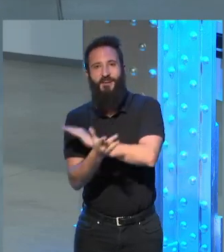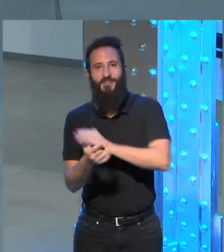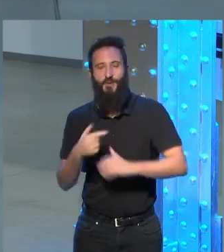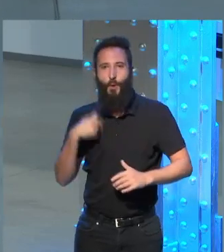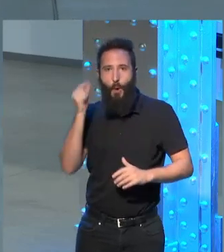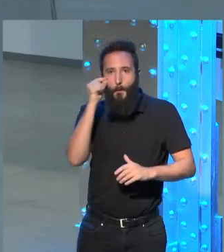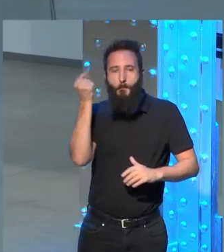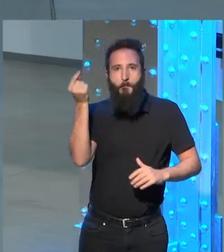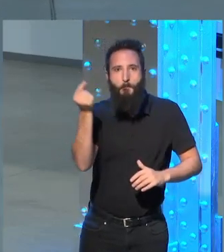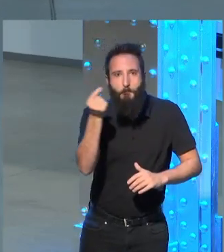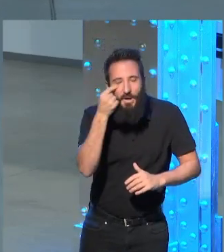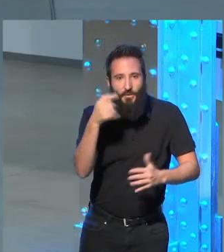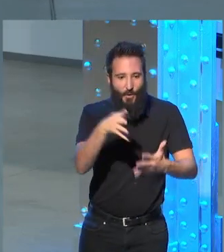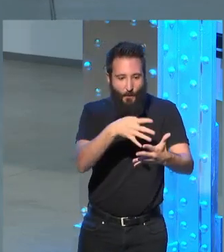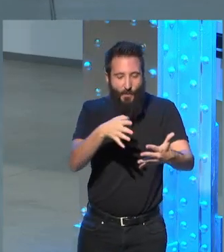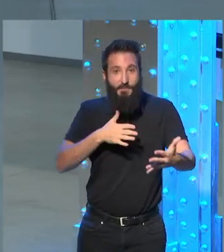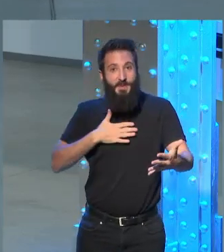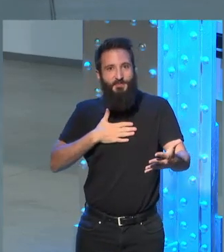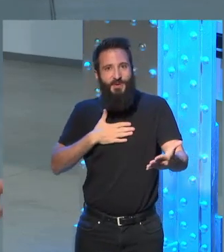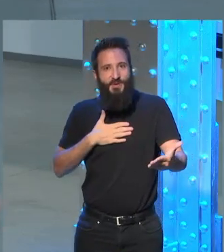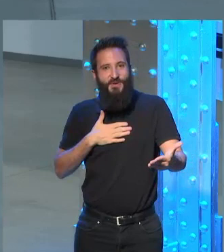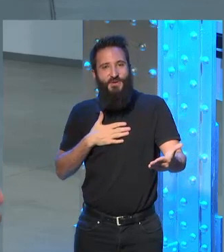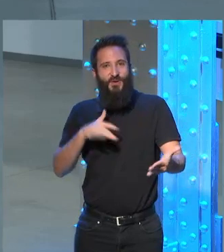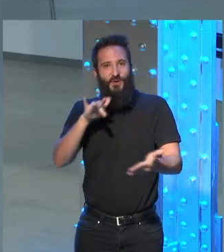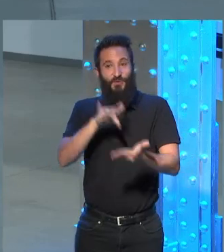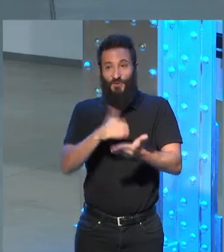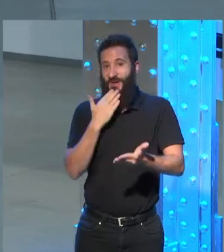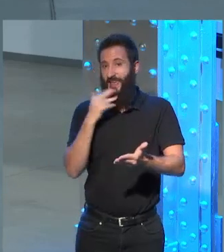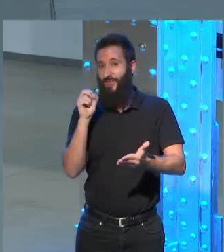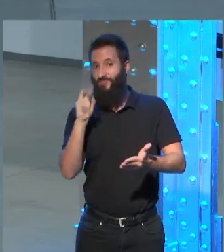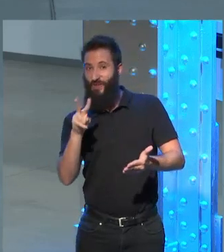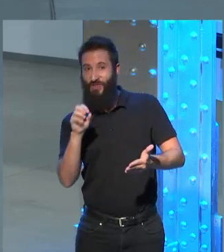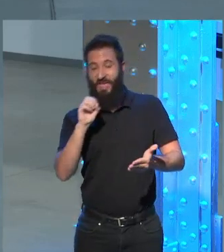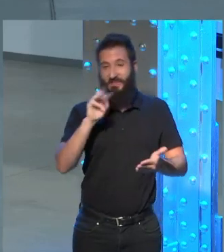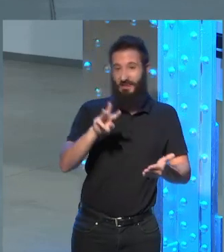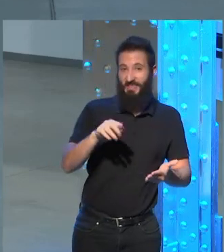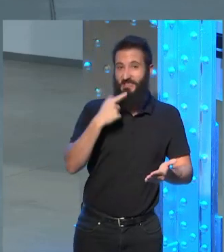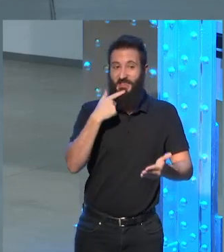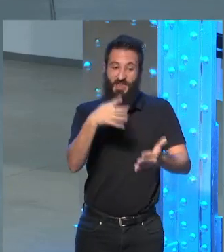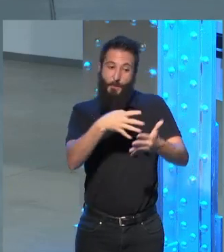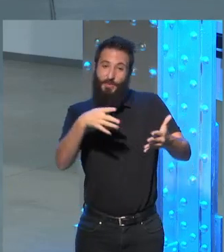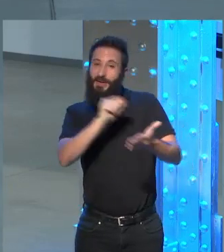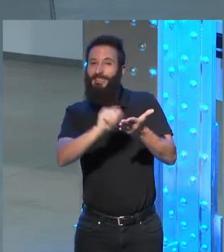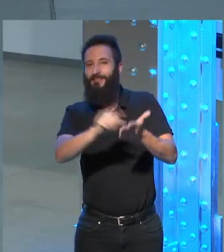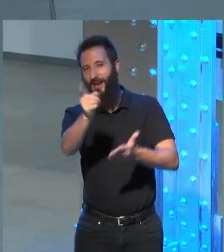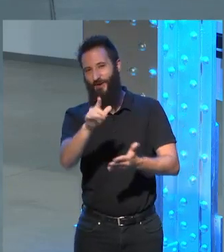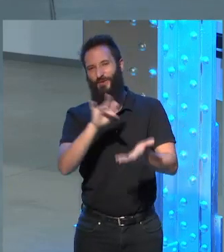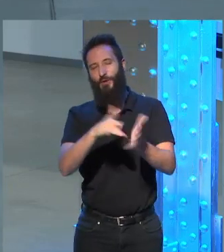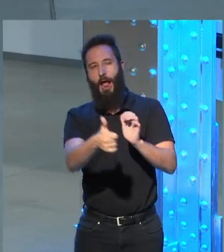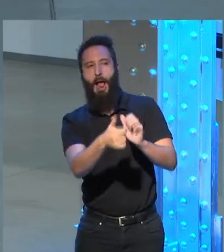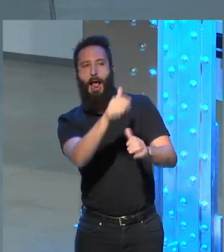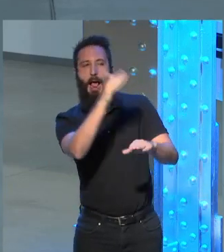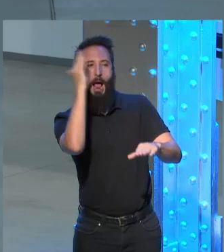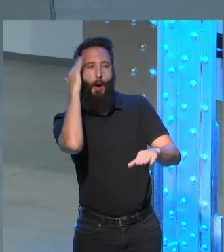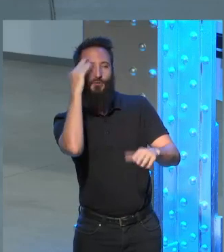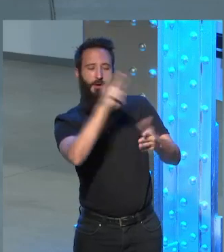descubrir que un poema mío escrito a esa edad en la que uno no escribe poemas sino imita no es verdad a los autores